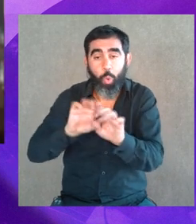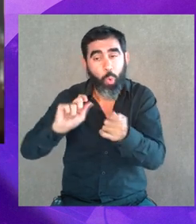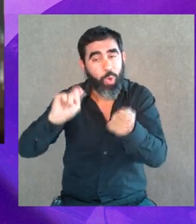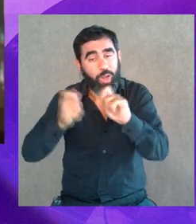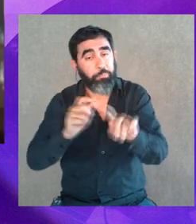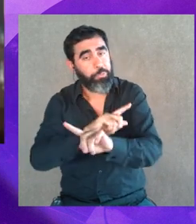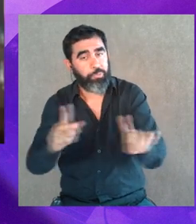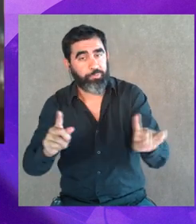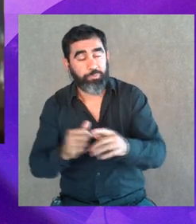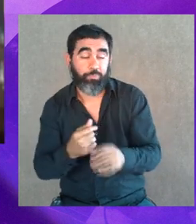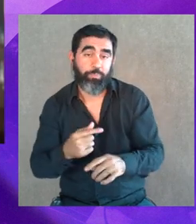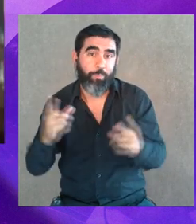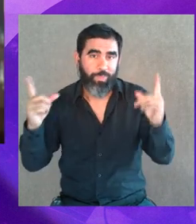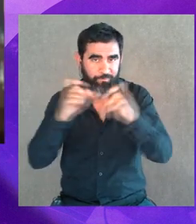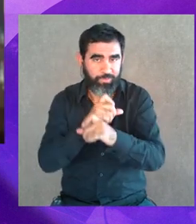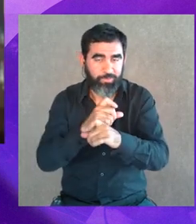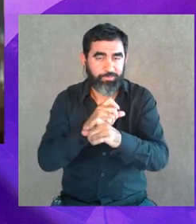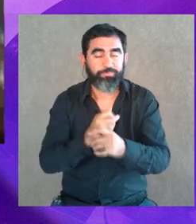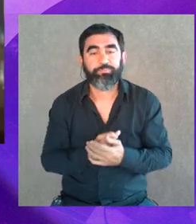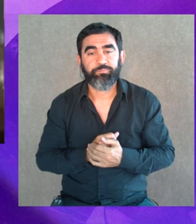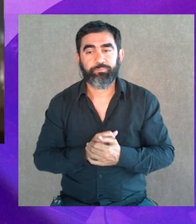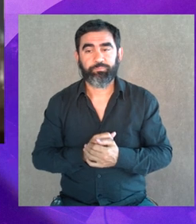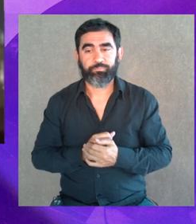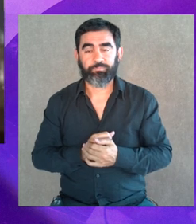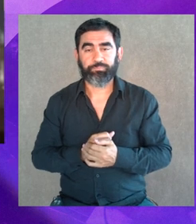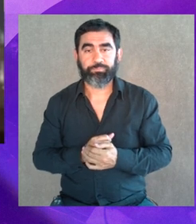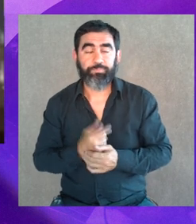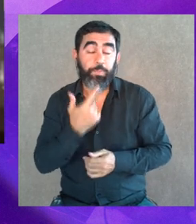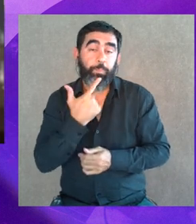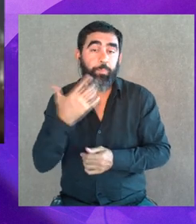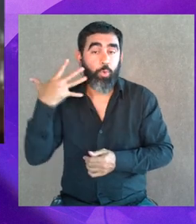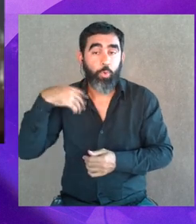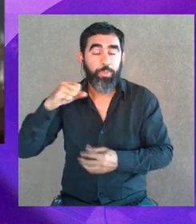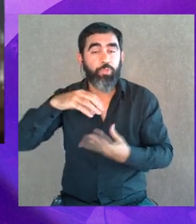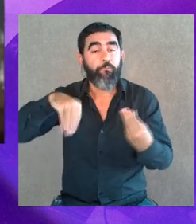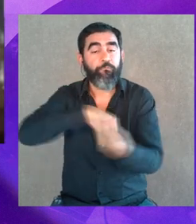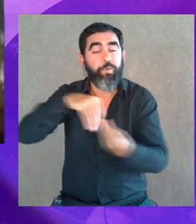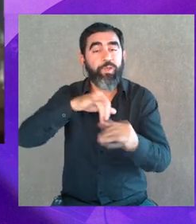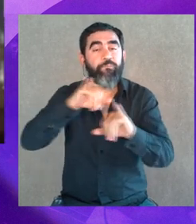hacer un cambio. y nos creemos determinadas cosas, por ejemplo, el mito de la familia feliz,